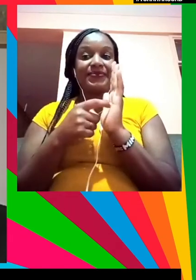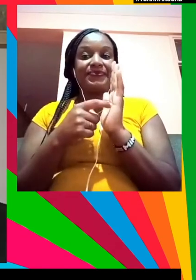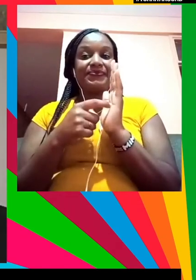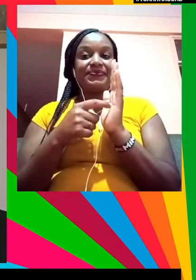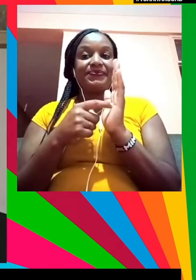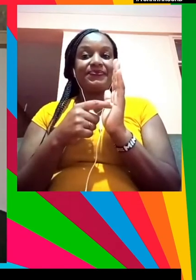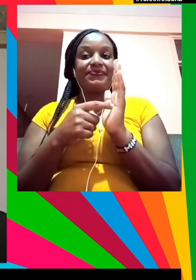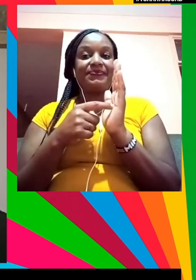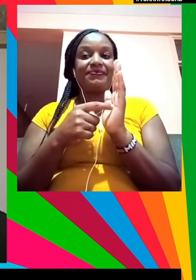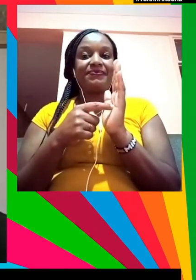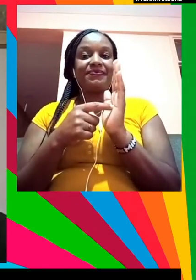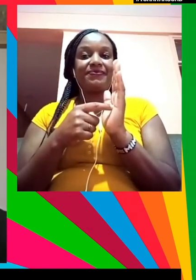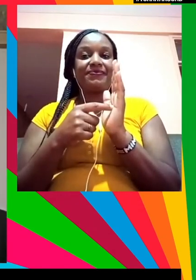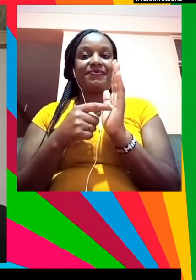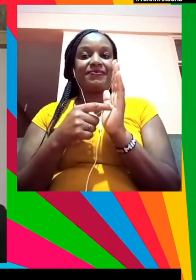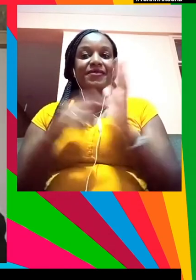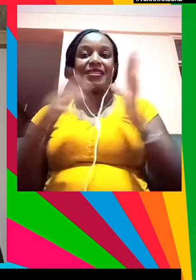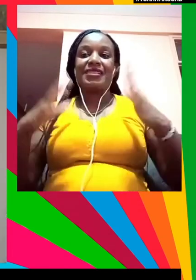de que las personas